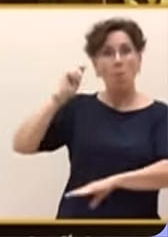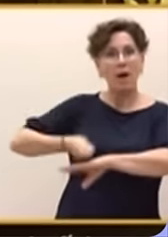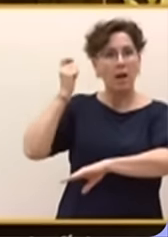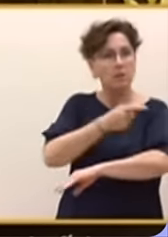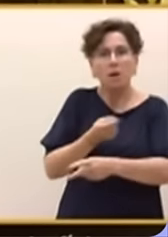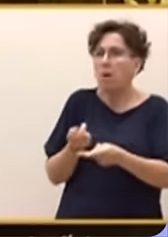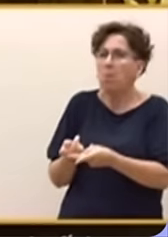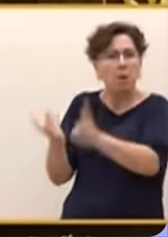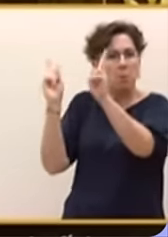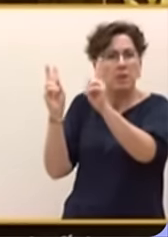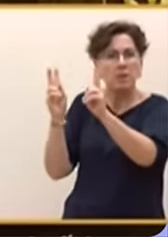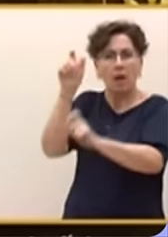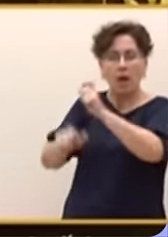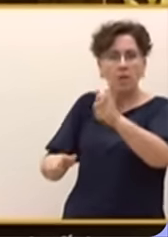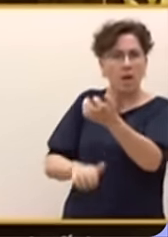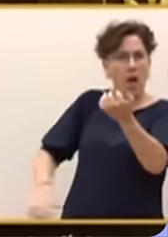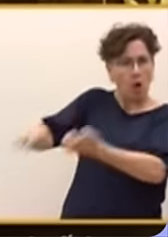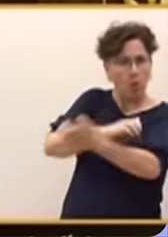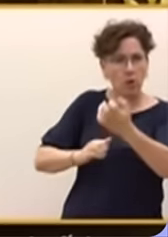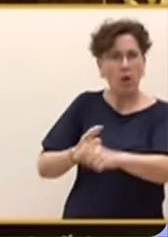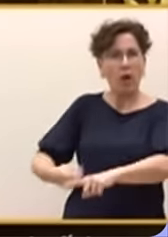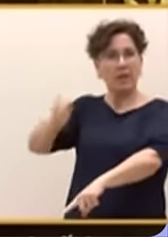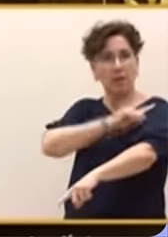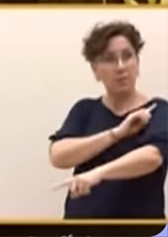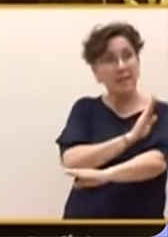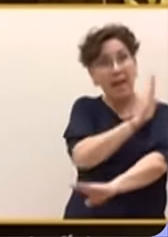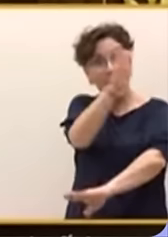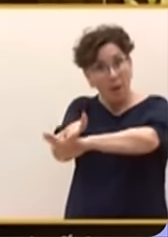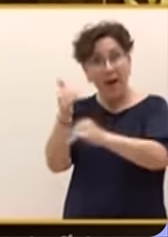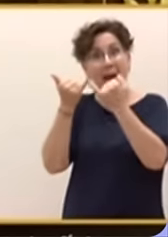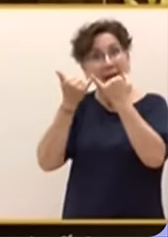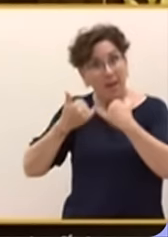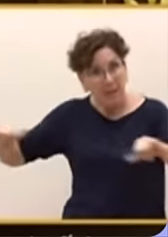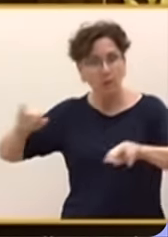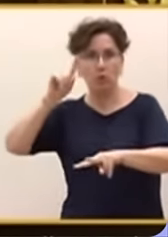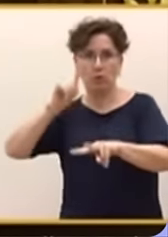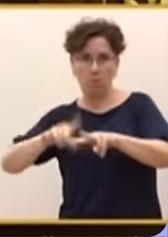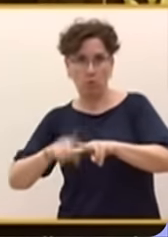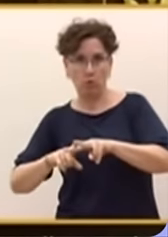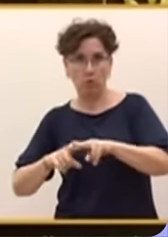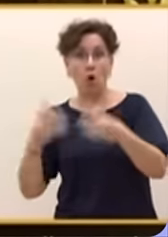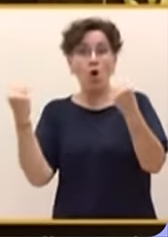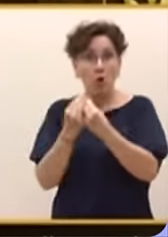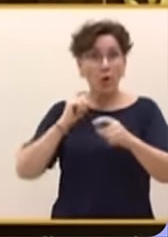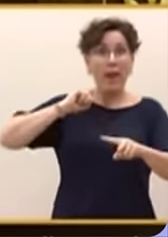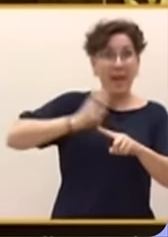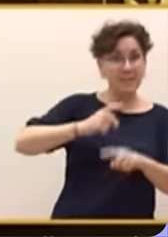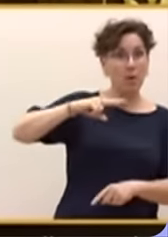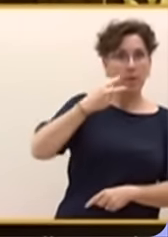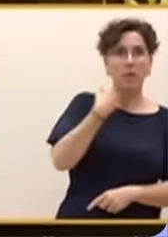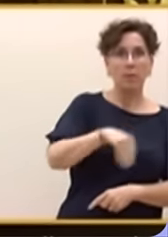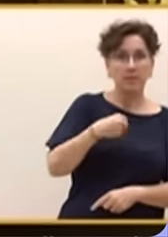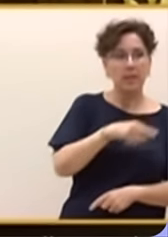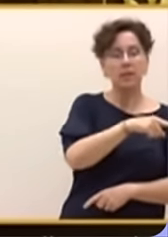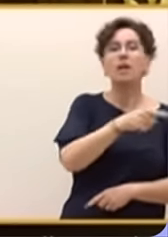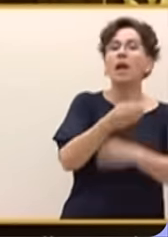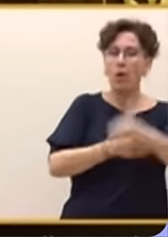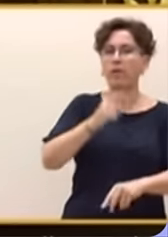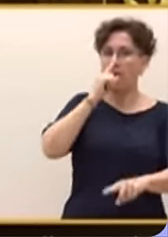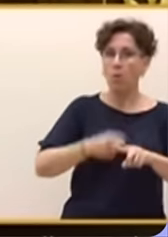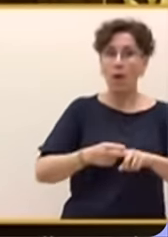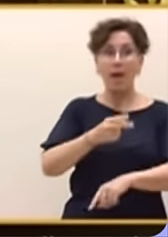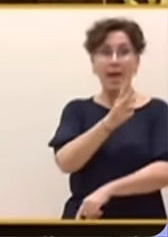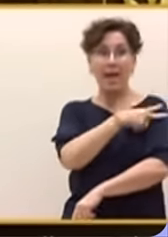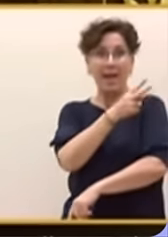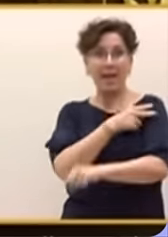alborotadores y extremistas acercarse a los eventos de Vox. Y con la pinza, junto con su anterior vicepresidente, que directamente mandaba a sus escoltas